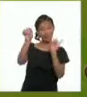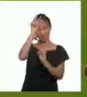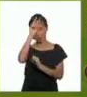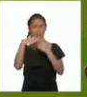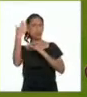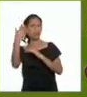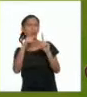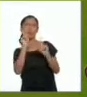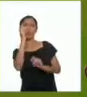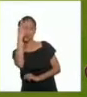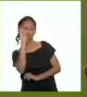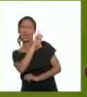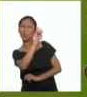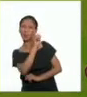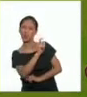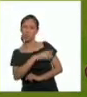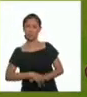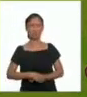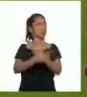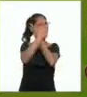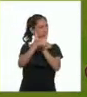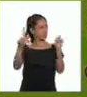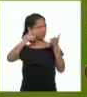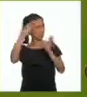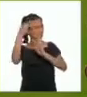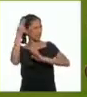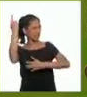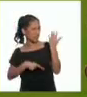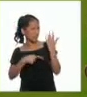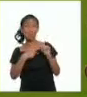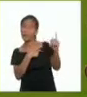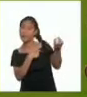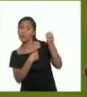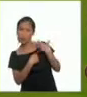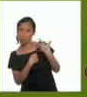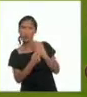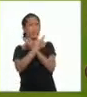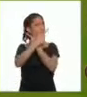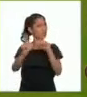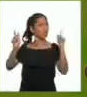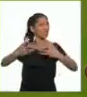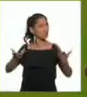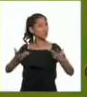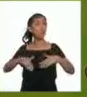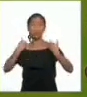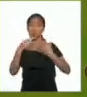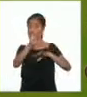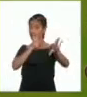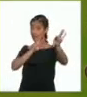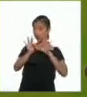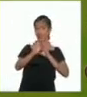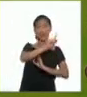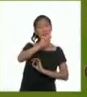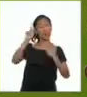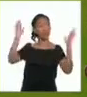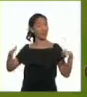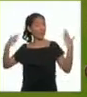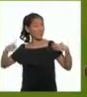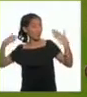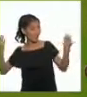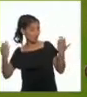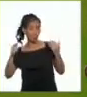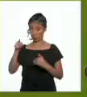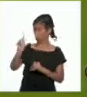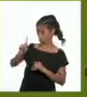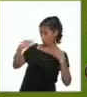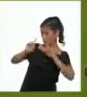que un día me pregunté ¿qué significa ser libre? y él me respondió ser libre es poder elegir la felicidad aunque te digan que no